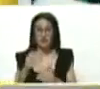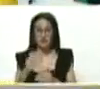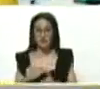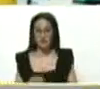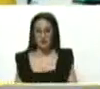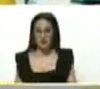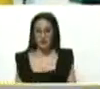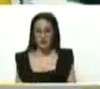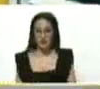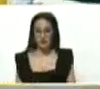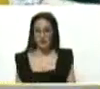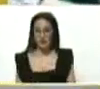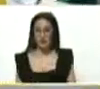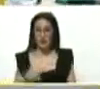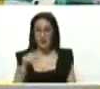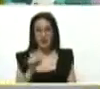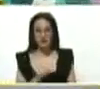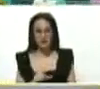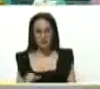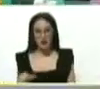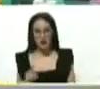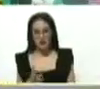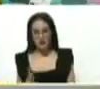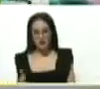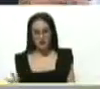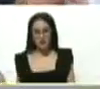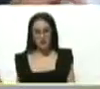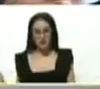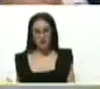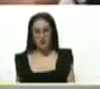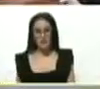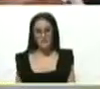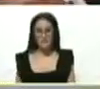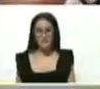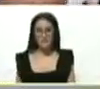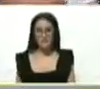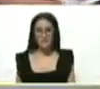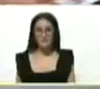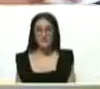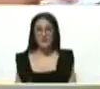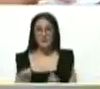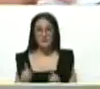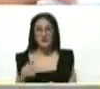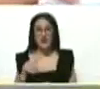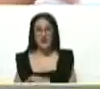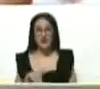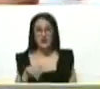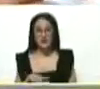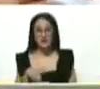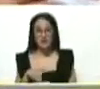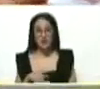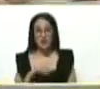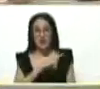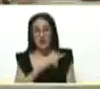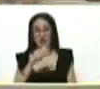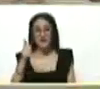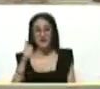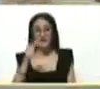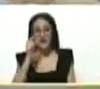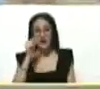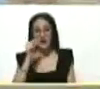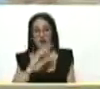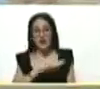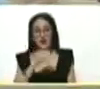Esta semana que está corriendo, vienen las elecciones para jefes y